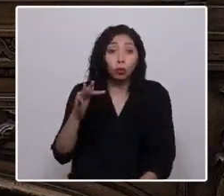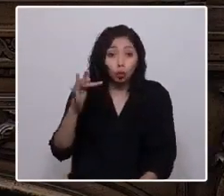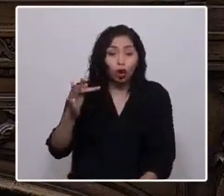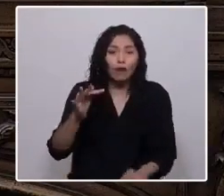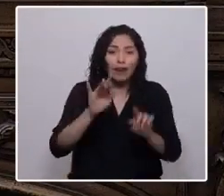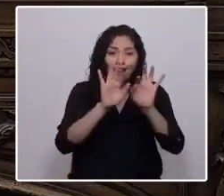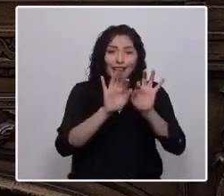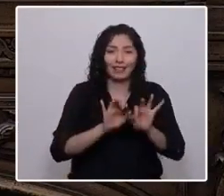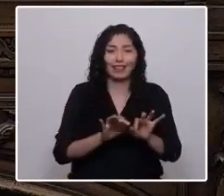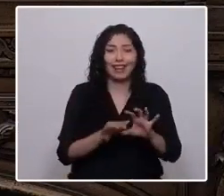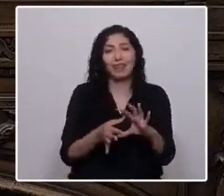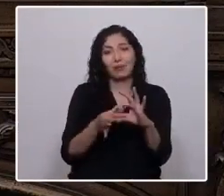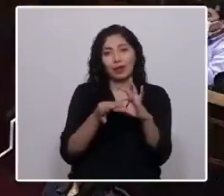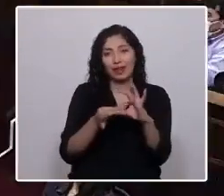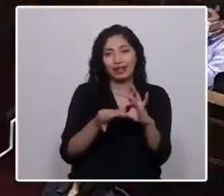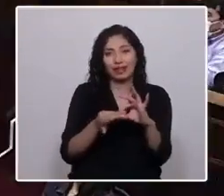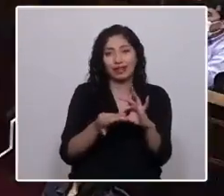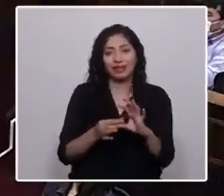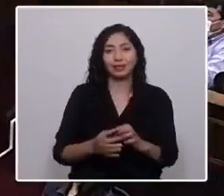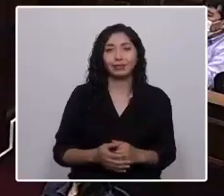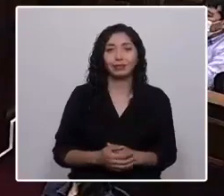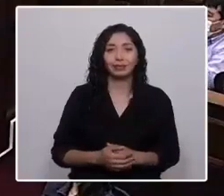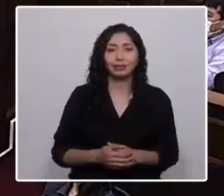Gracias. Gracias.